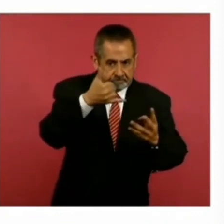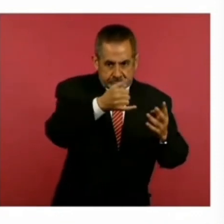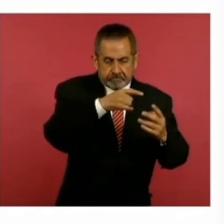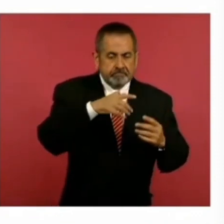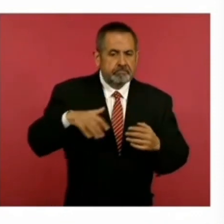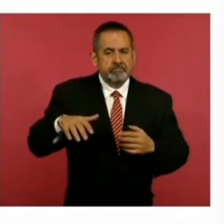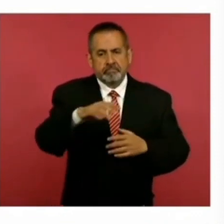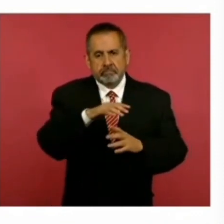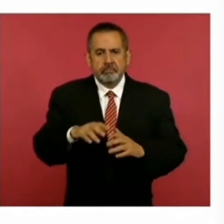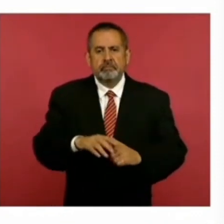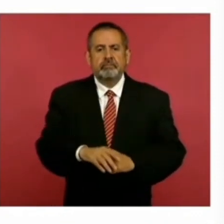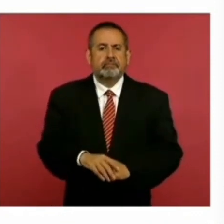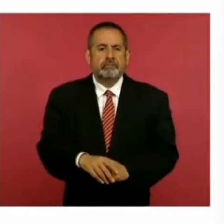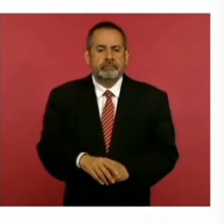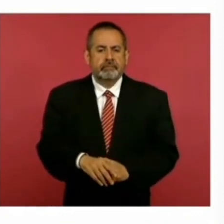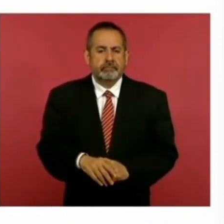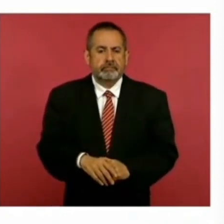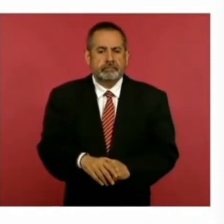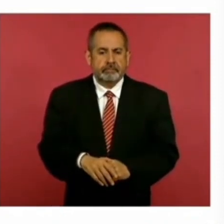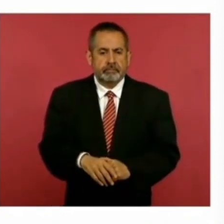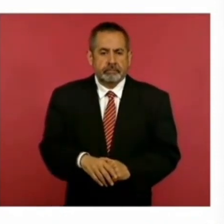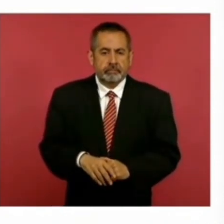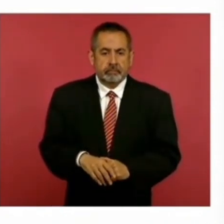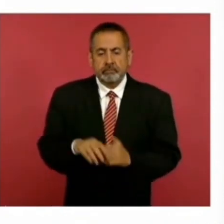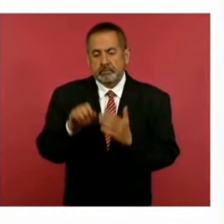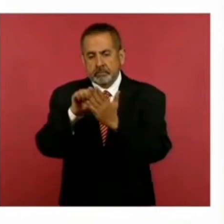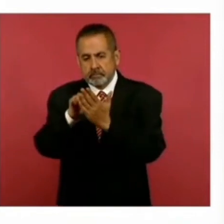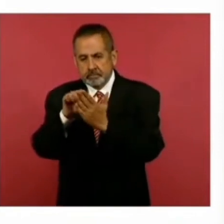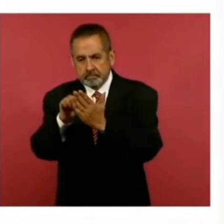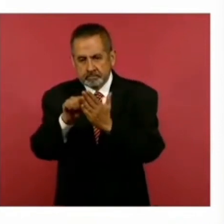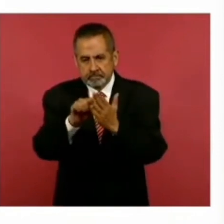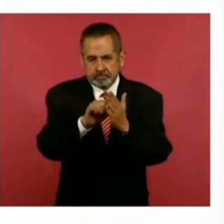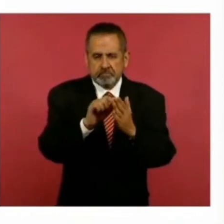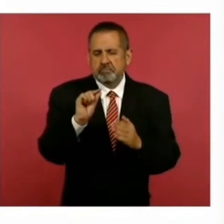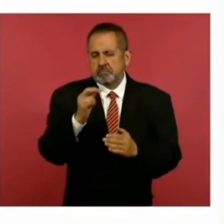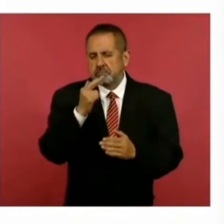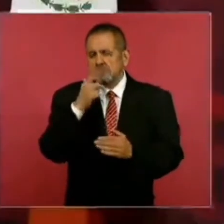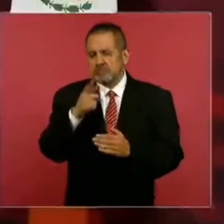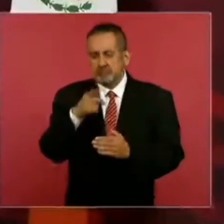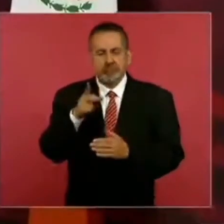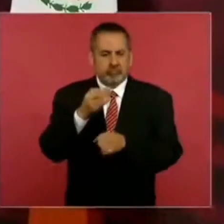o que cuando es domiciliaria nos va un poco mejor